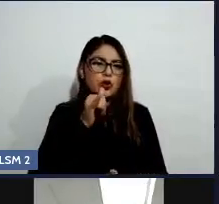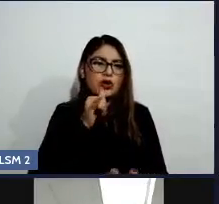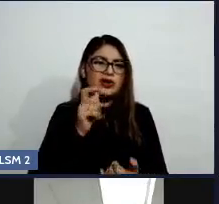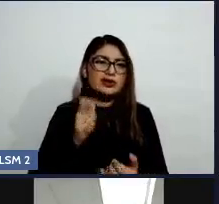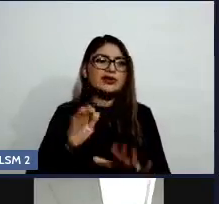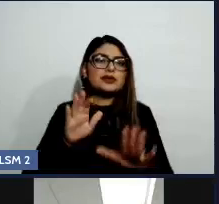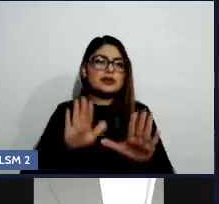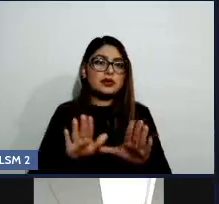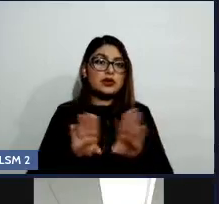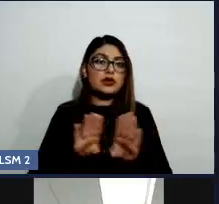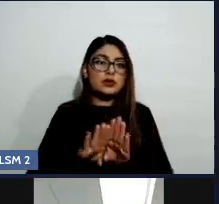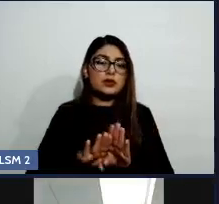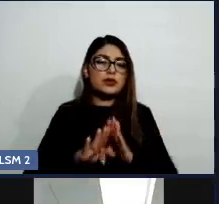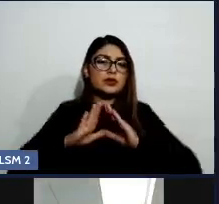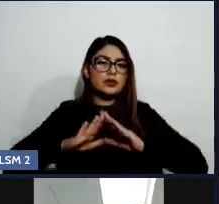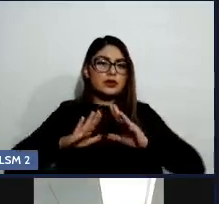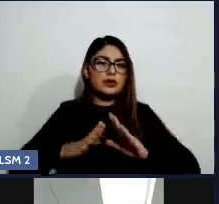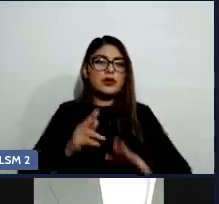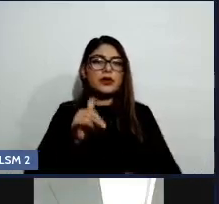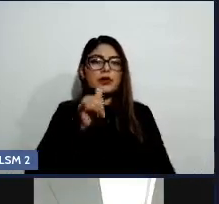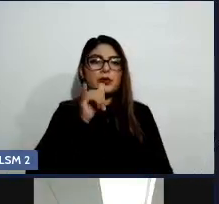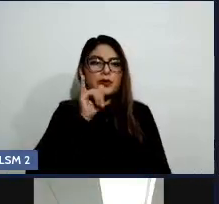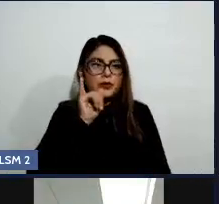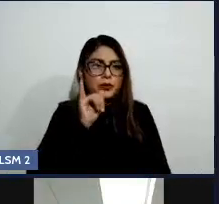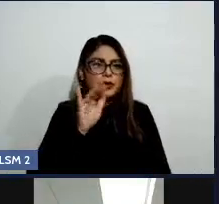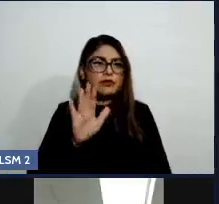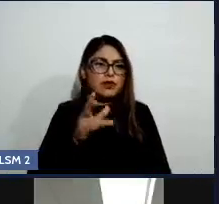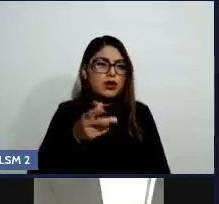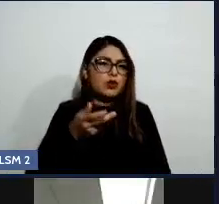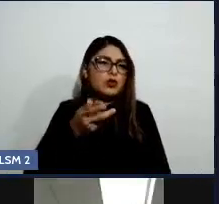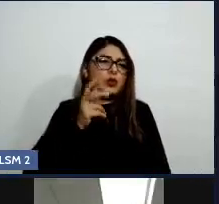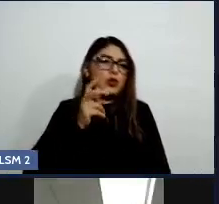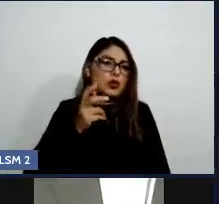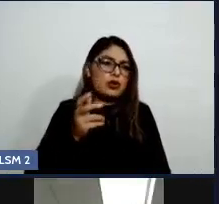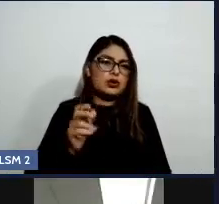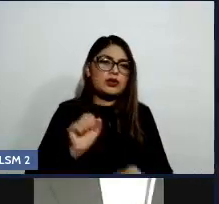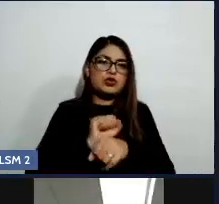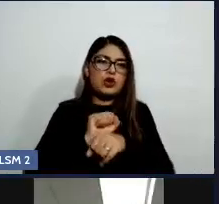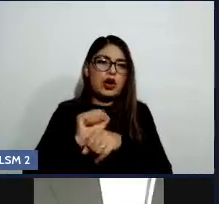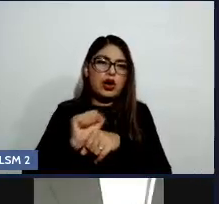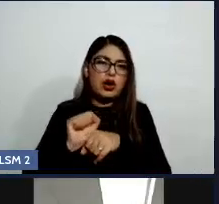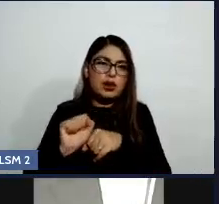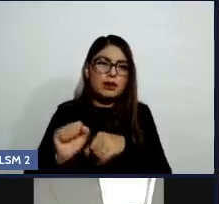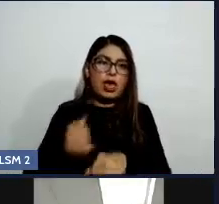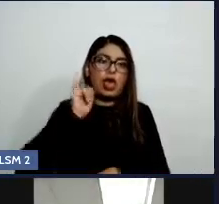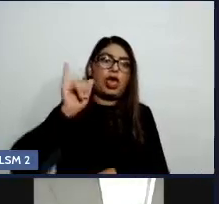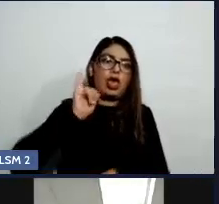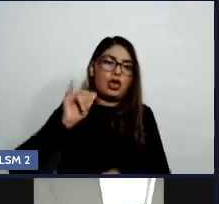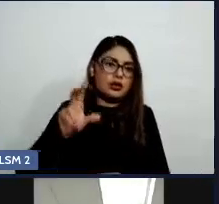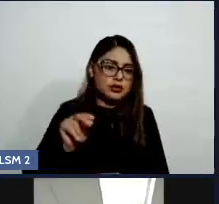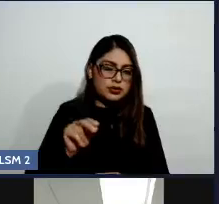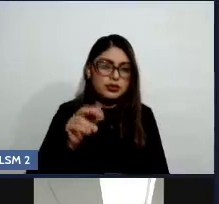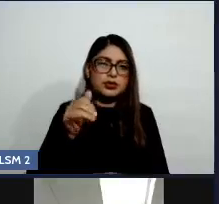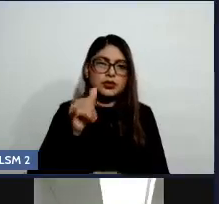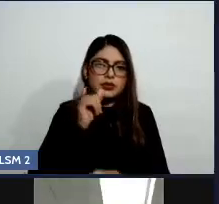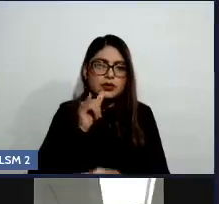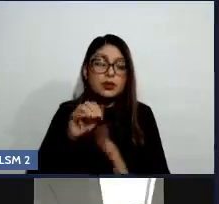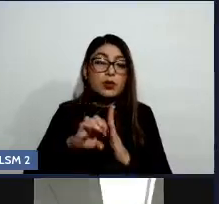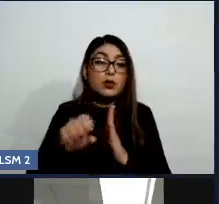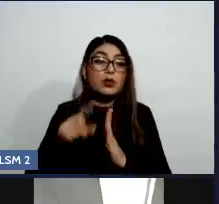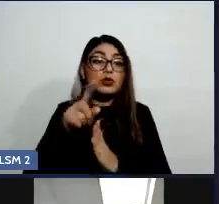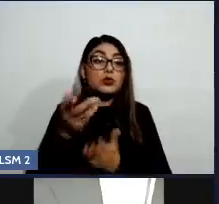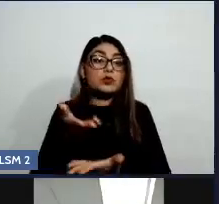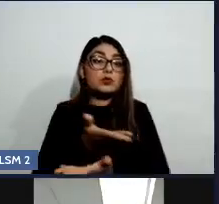bebida, ¿sí? Y de ese momento que se está compartiendo. En realidad, el pasársela bien en una